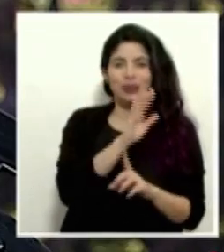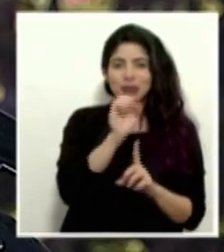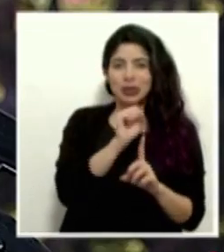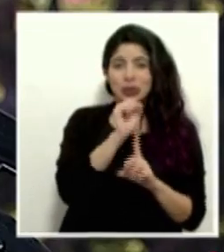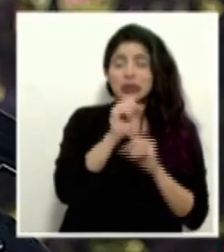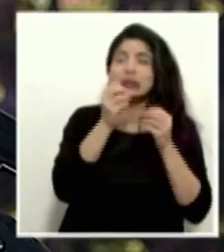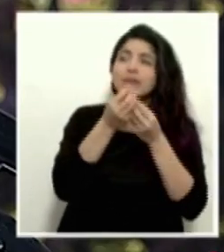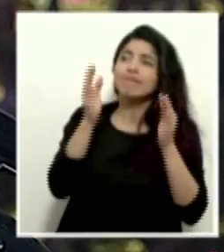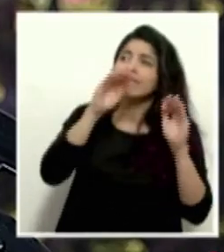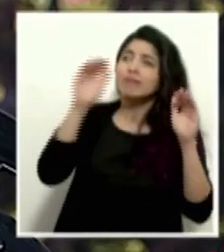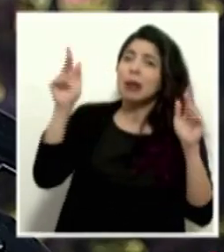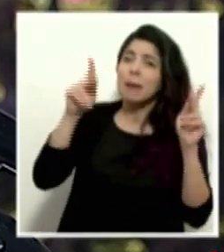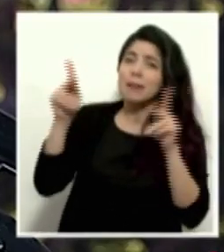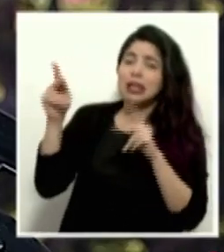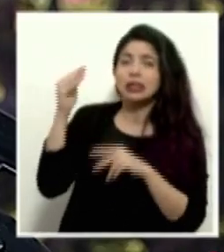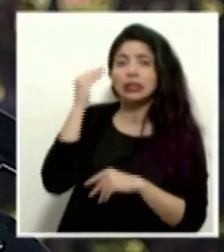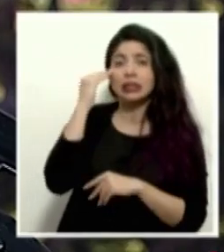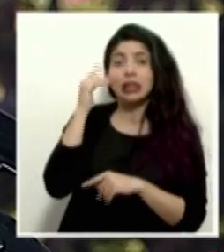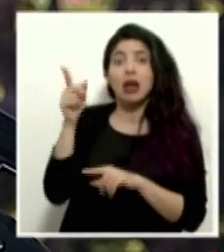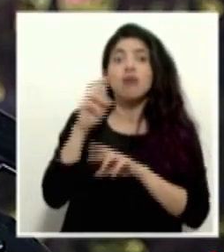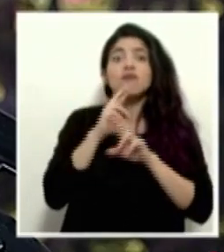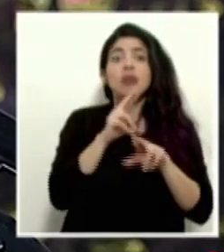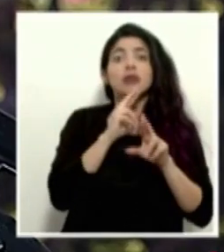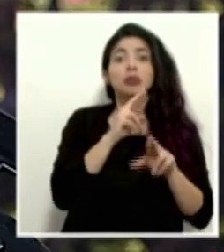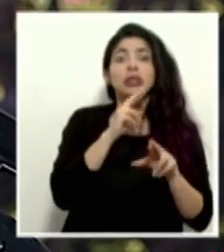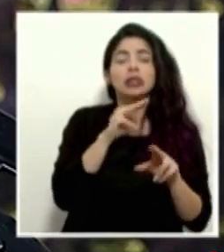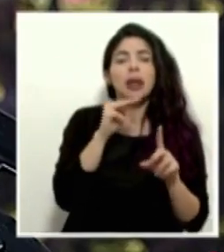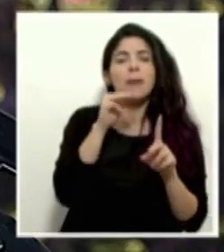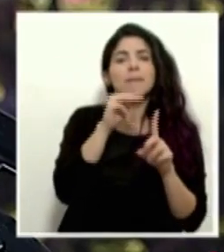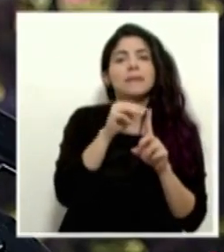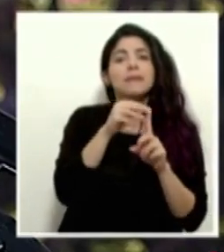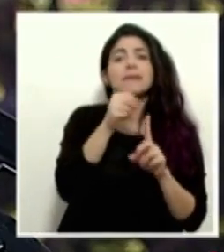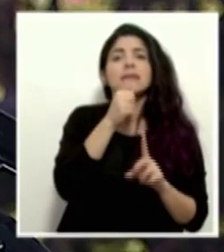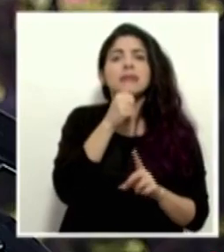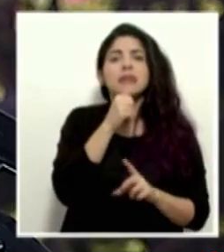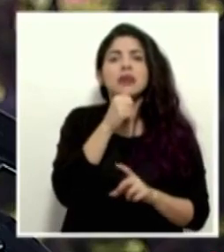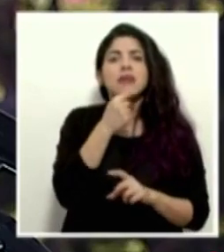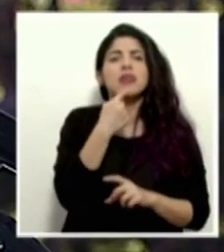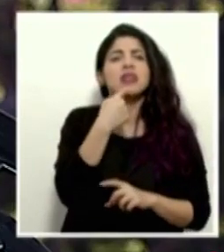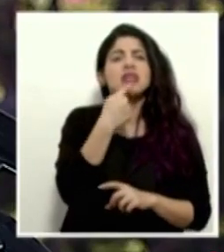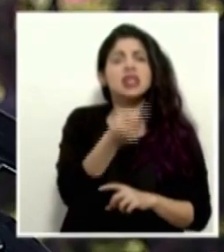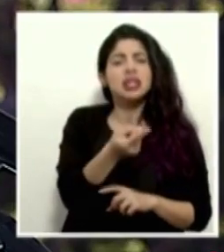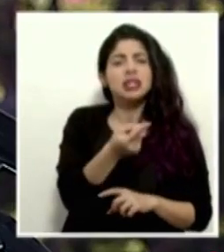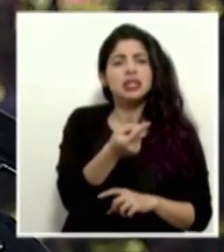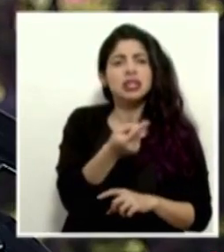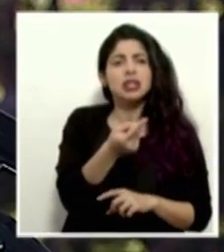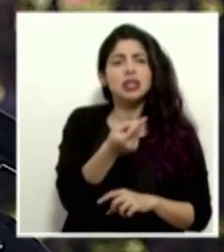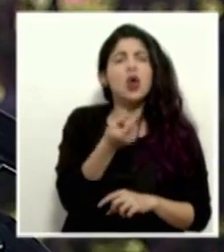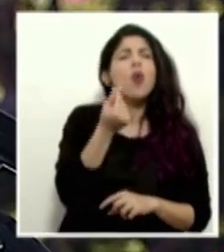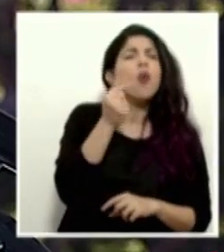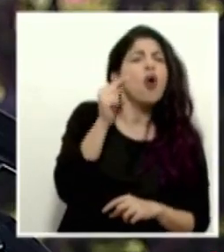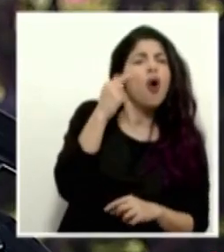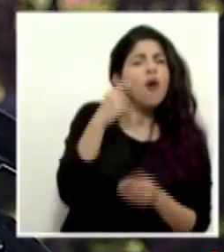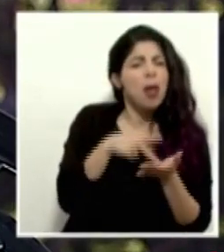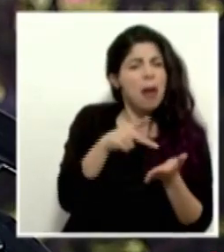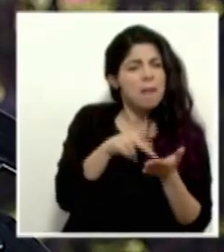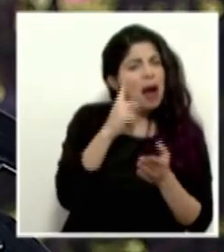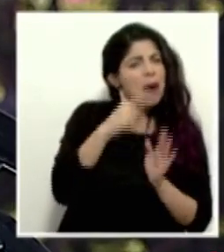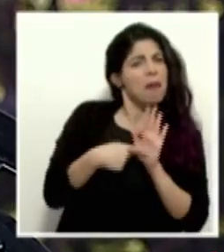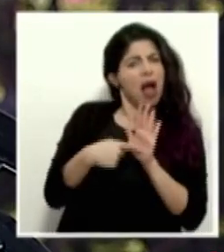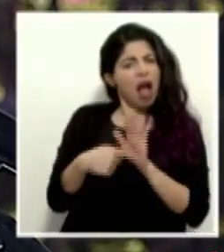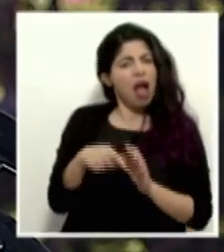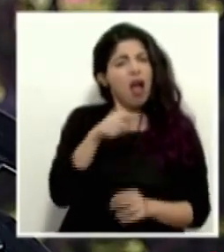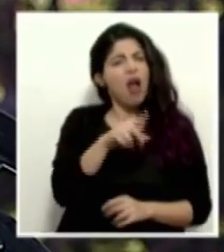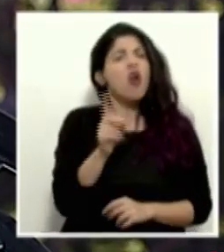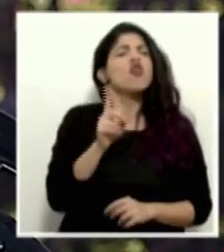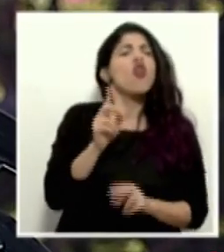estaban viviendo y dice que buena parte de las respuestas eran mensajes privados donde les decían cuánto les pagó el gobierno, de